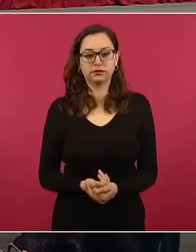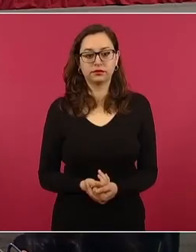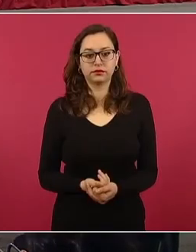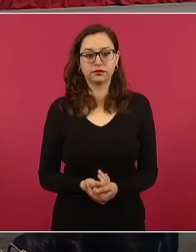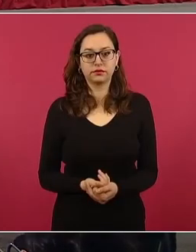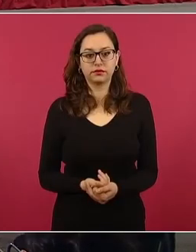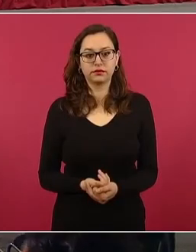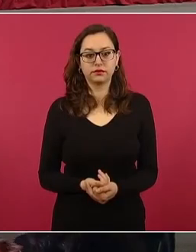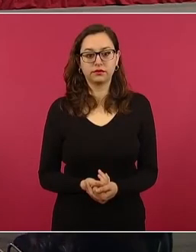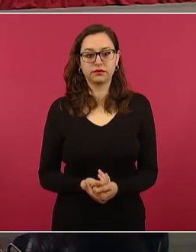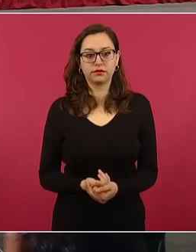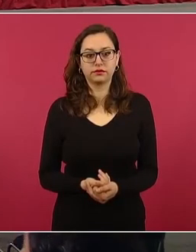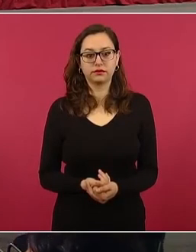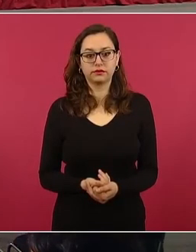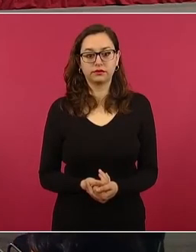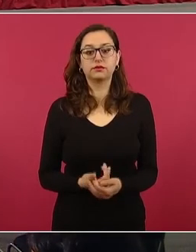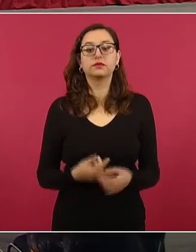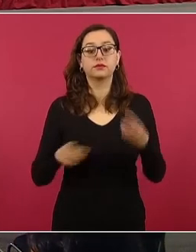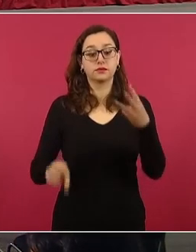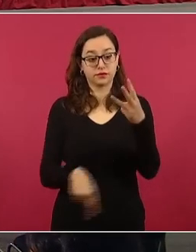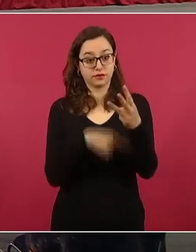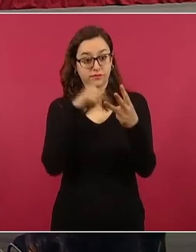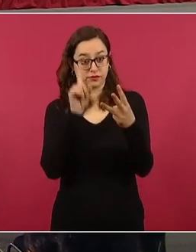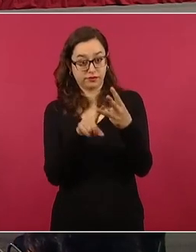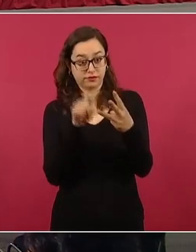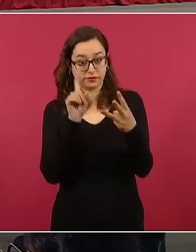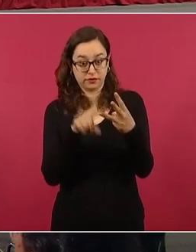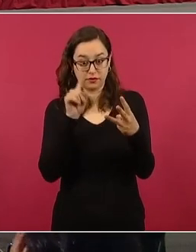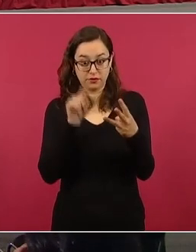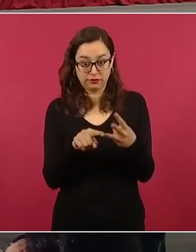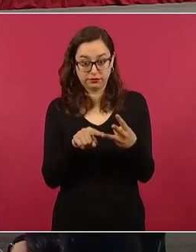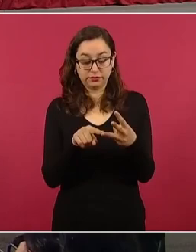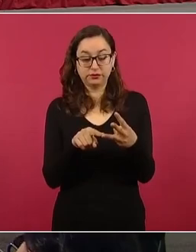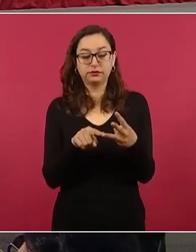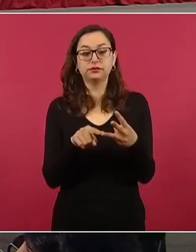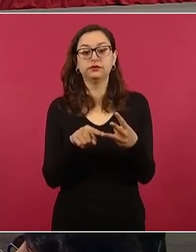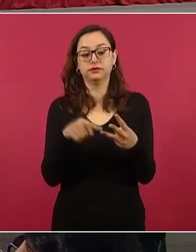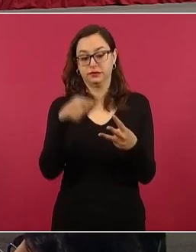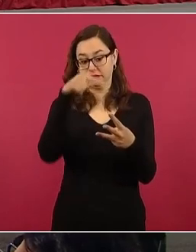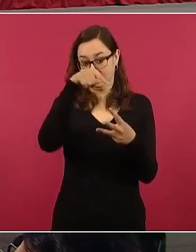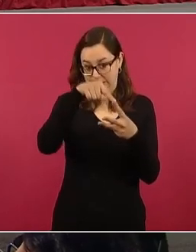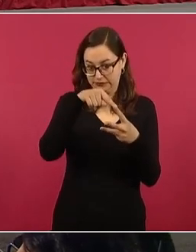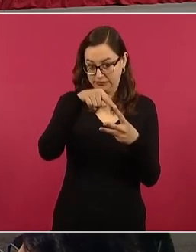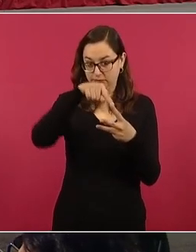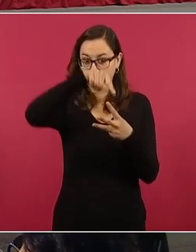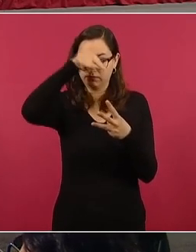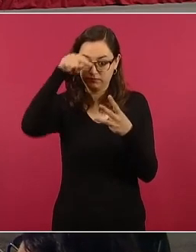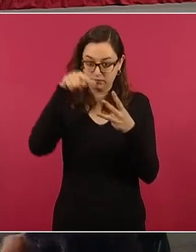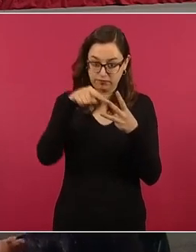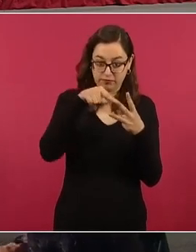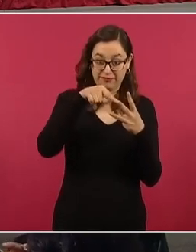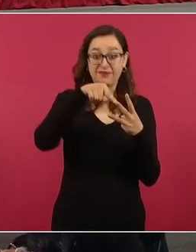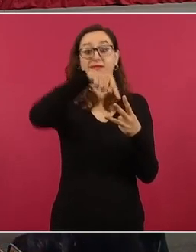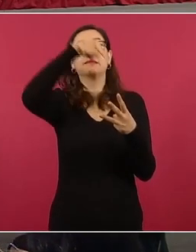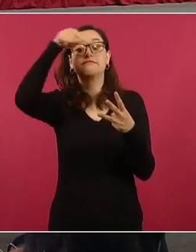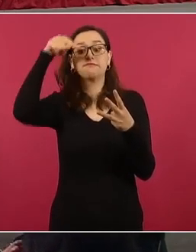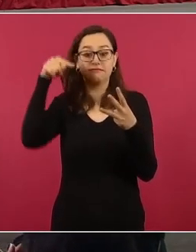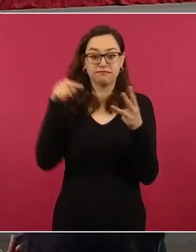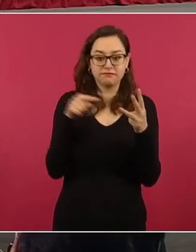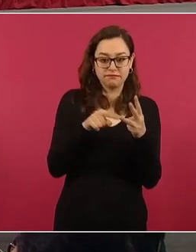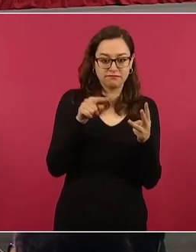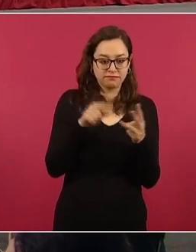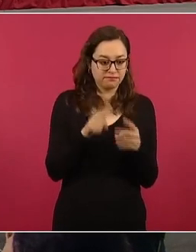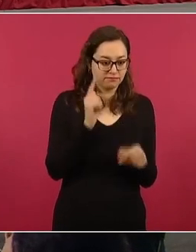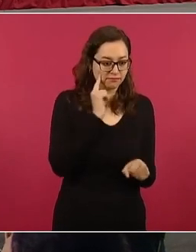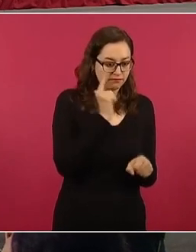nos llevó a ubicar con mayor precisión en función de la ubicación de las tres redes telefónicas, la